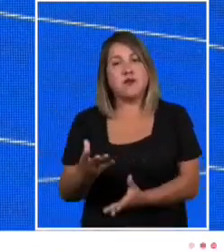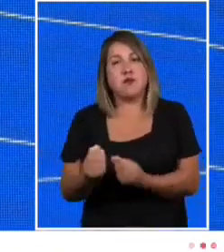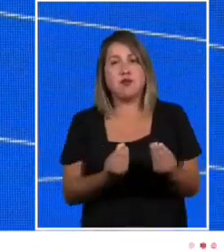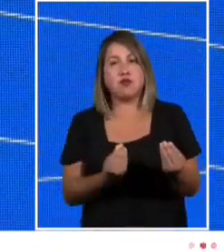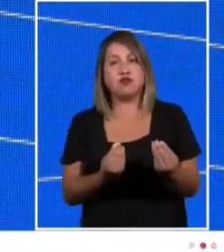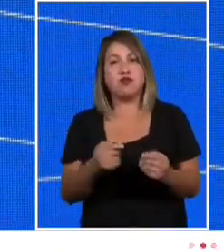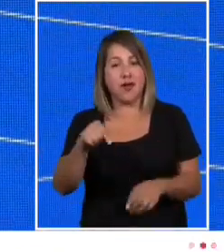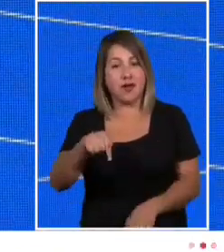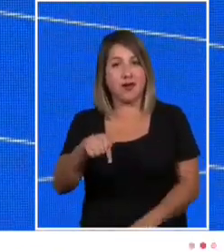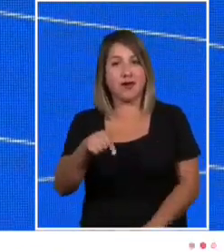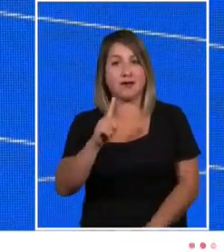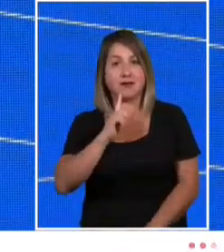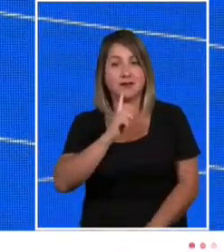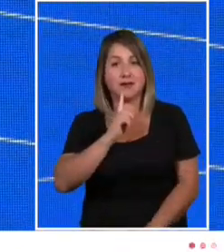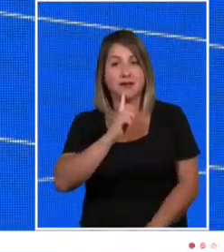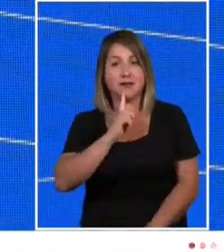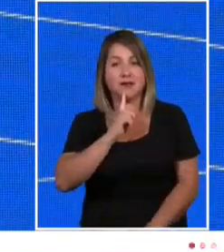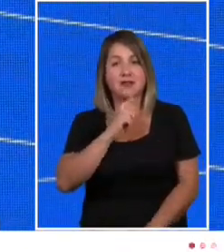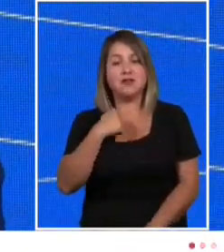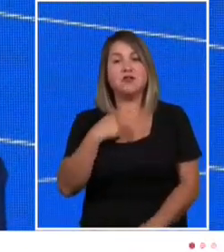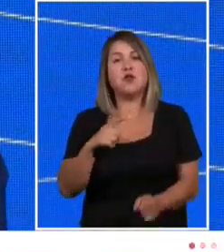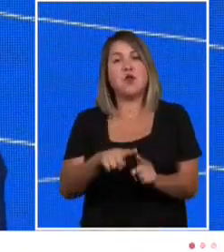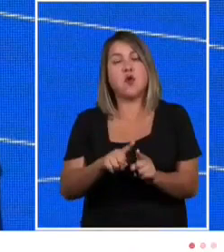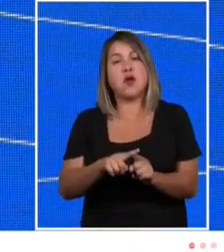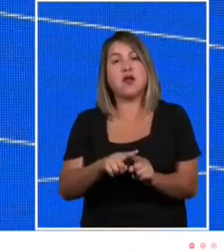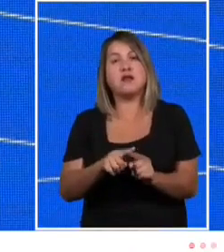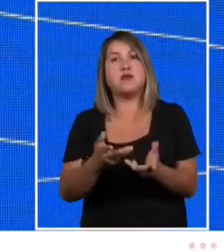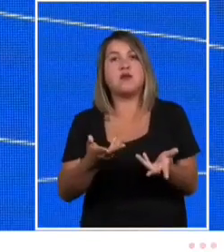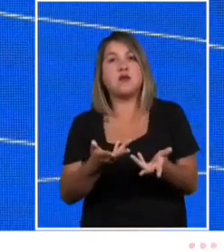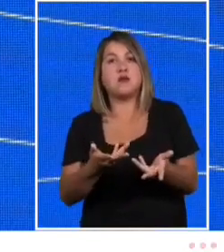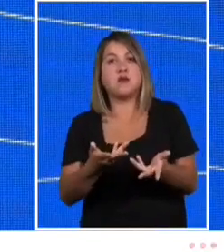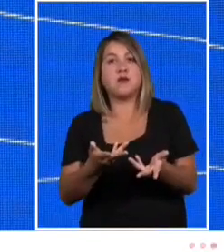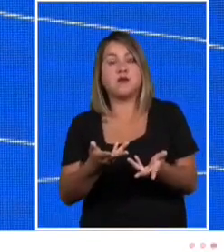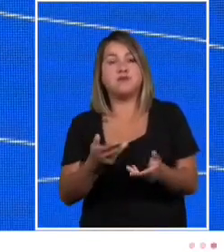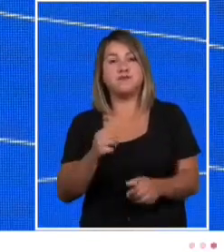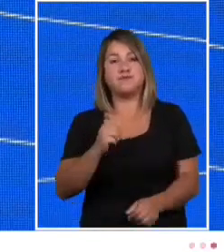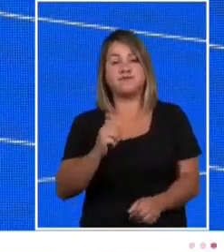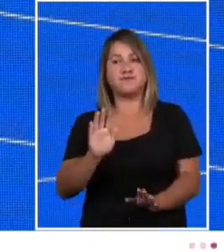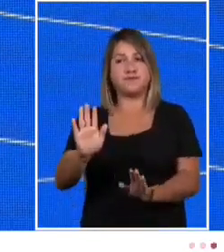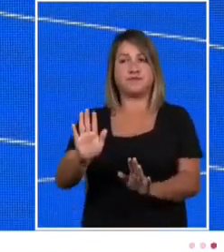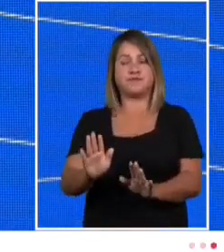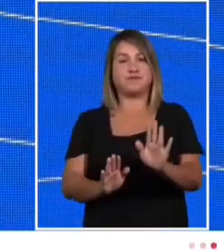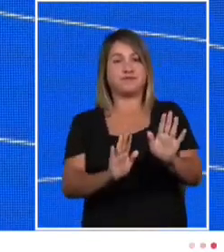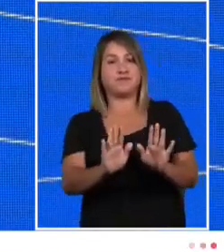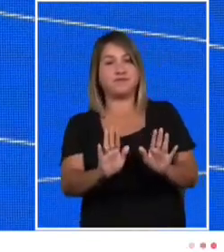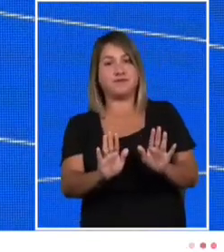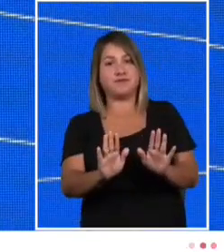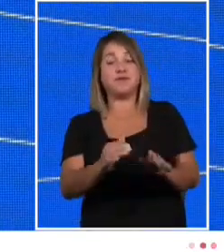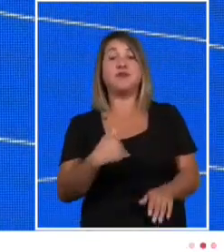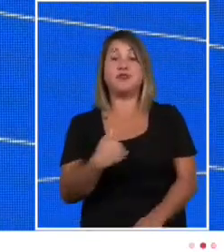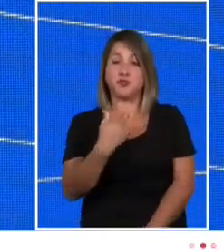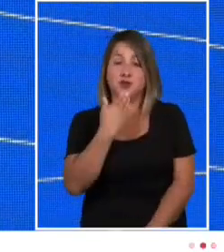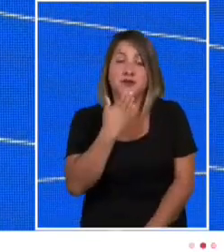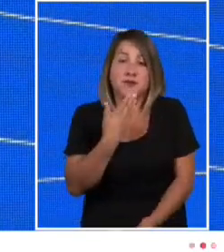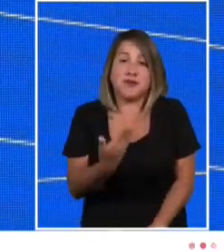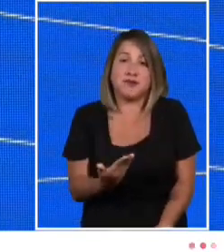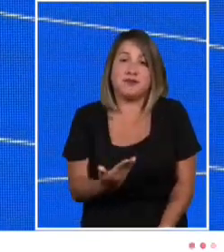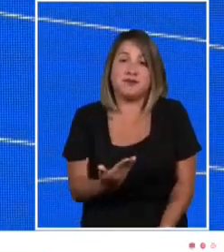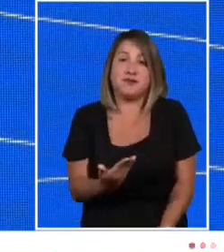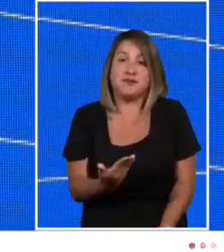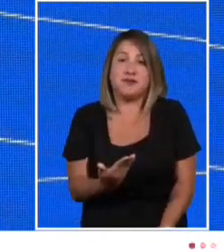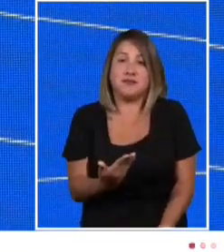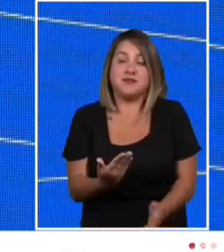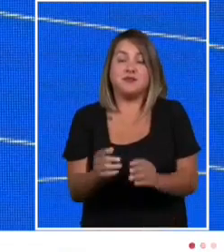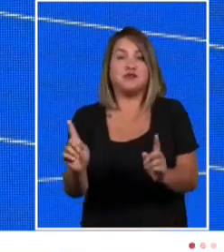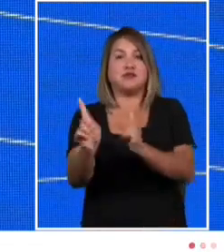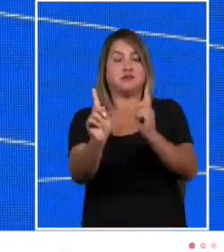presentes puedo despertar suspicacias. Y les confieso que yo también las tengo frente a muchos de ustedes.